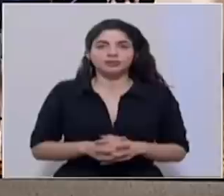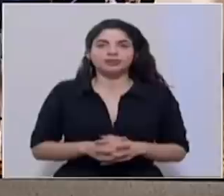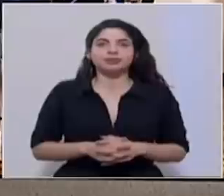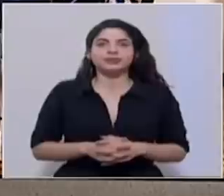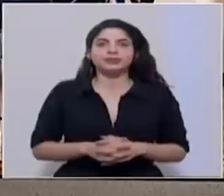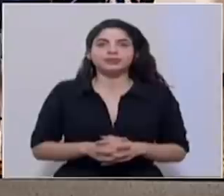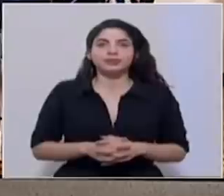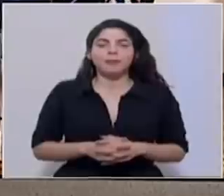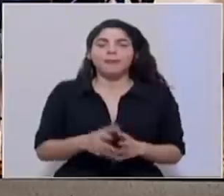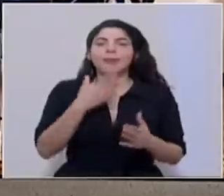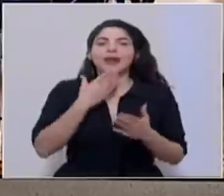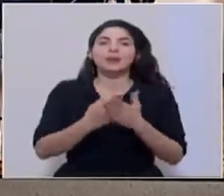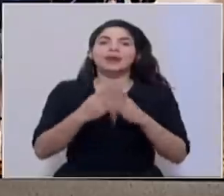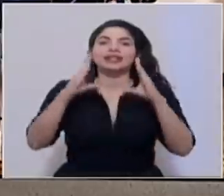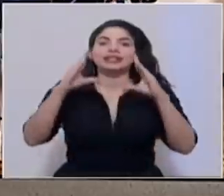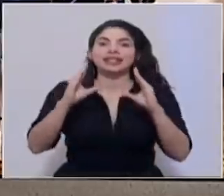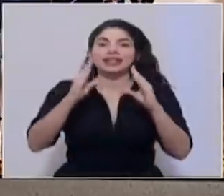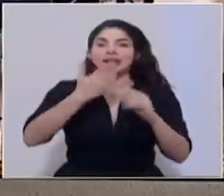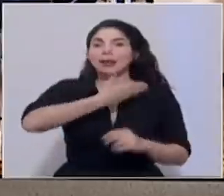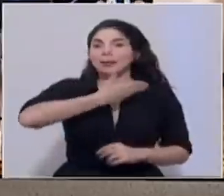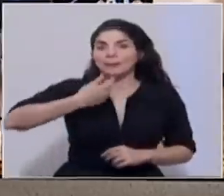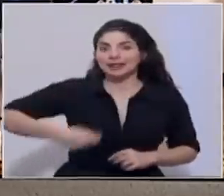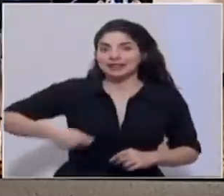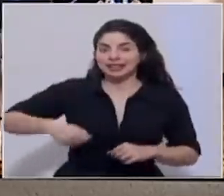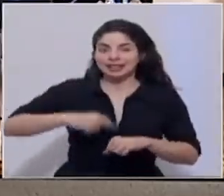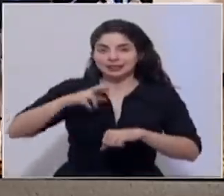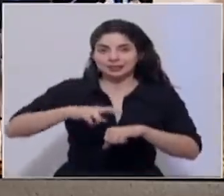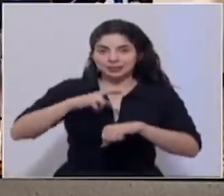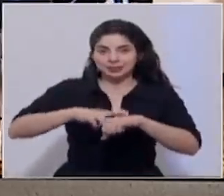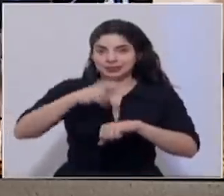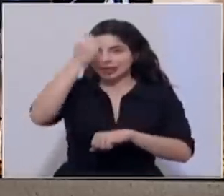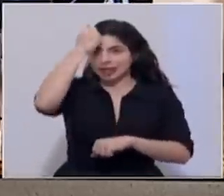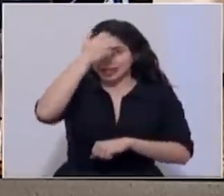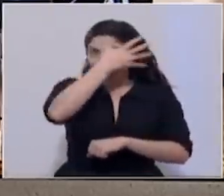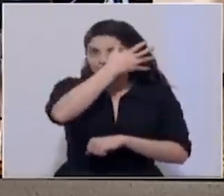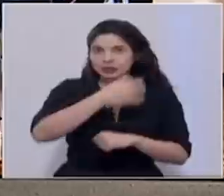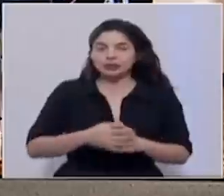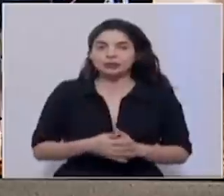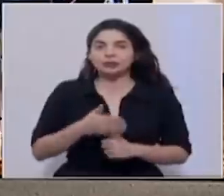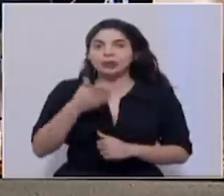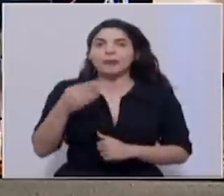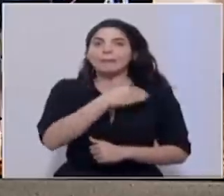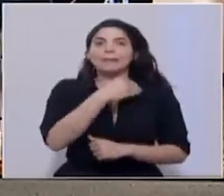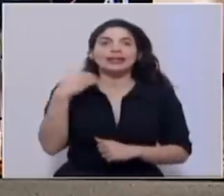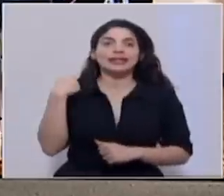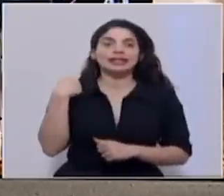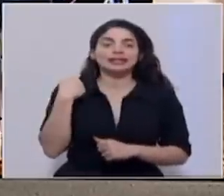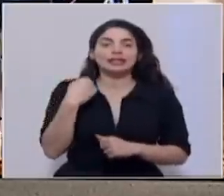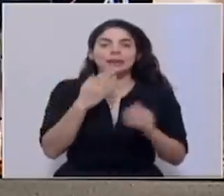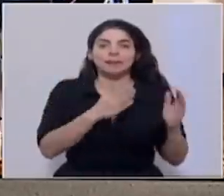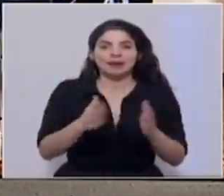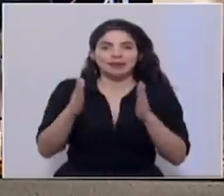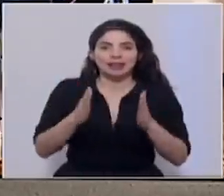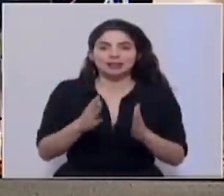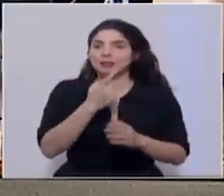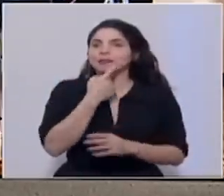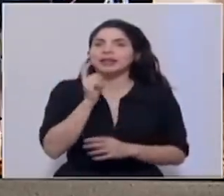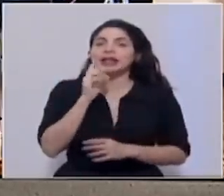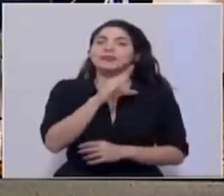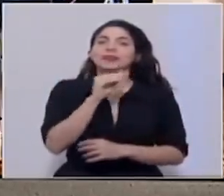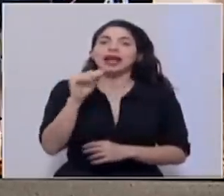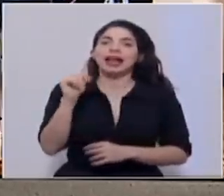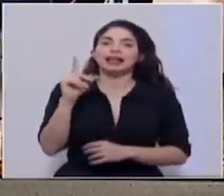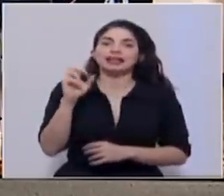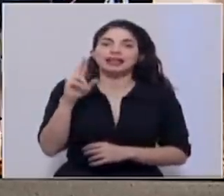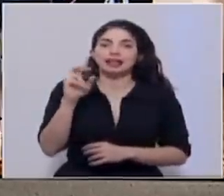Bueno, muy buenas tardes al señor presidente de la República, a Carlos Alvarado Quesada, a la ministra de Planificación, Pilar Garrido y a don Alexander